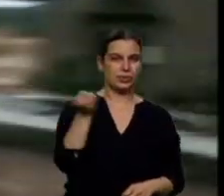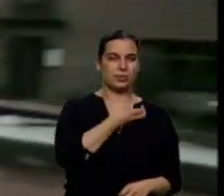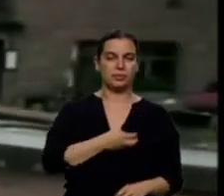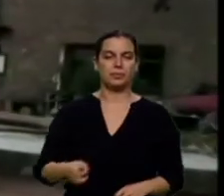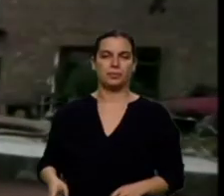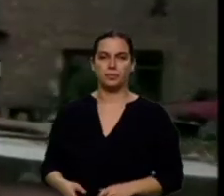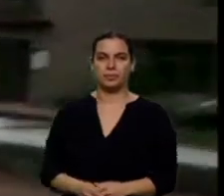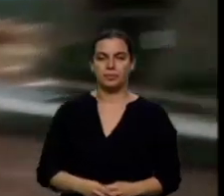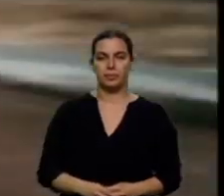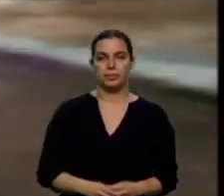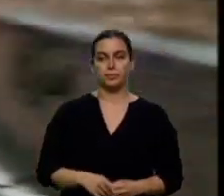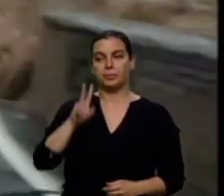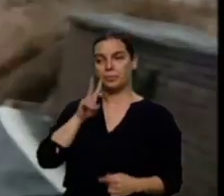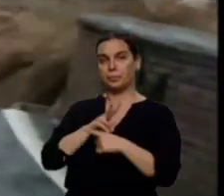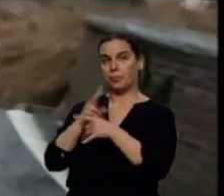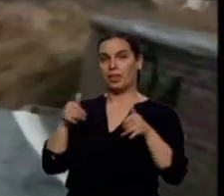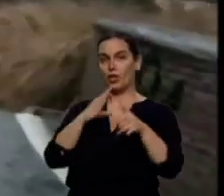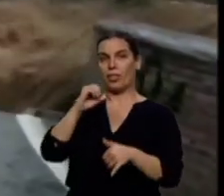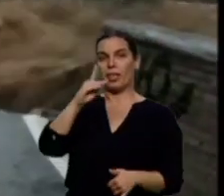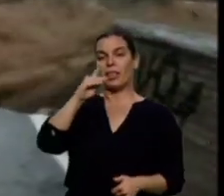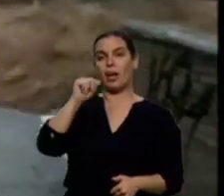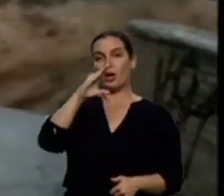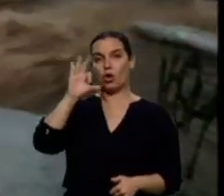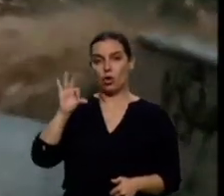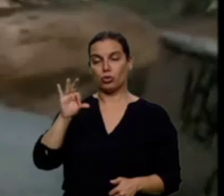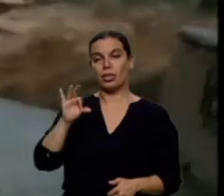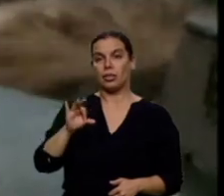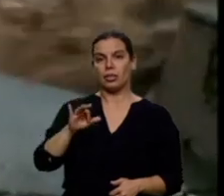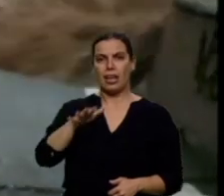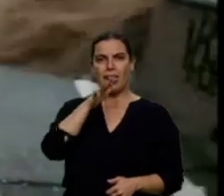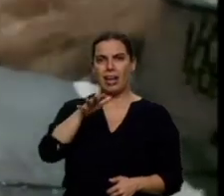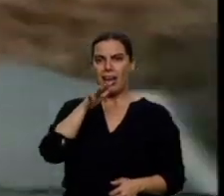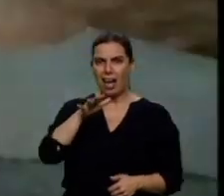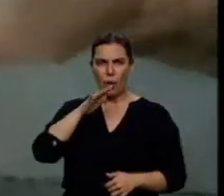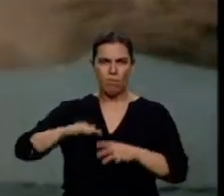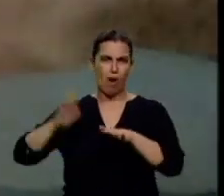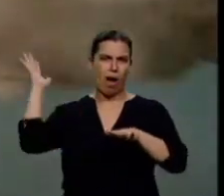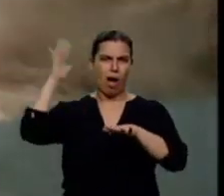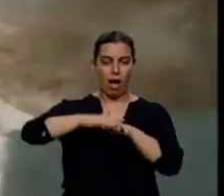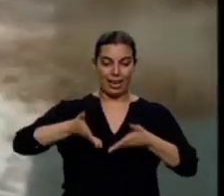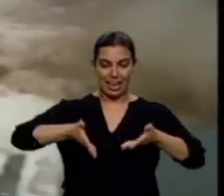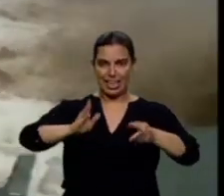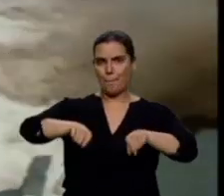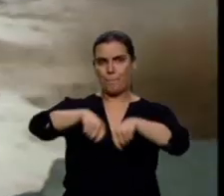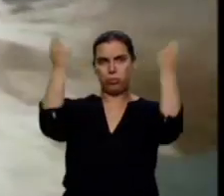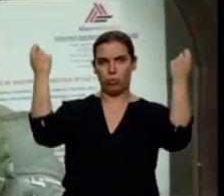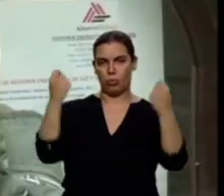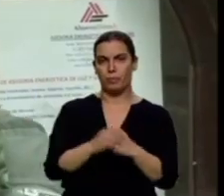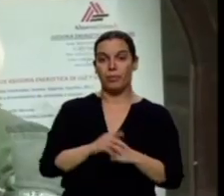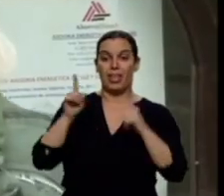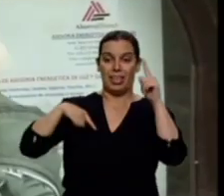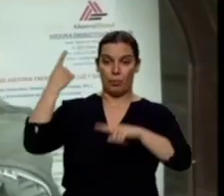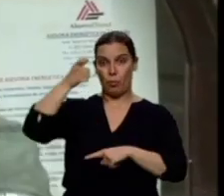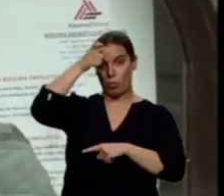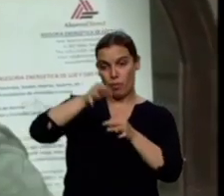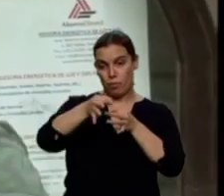Es el río Zidacos a su paso por Puello. La furia del agua partió la carretera. Era solo el anticipo de lo que esperaba más abajo, en Tafaya. Empezaron a